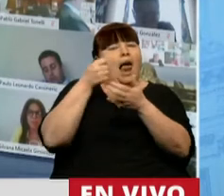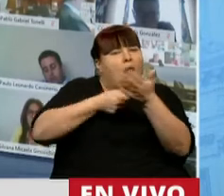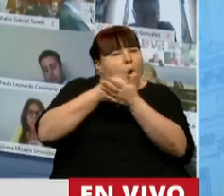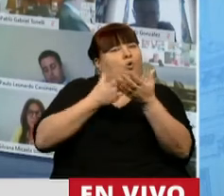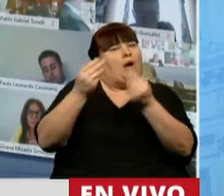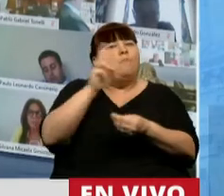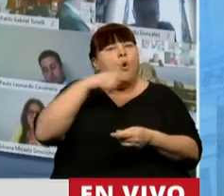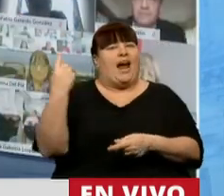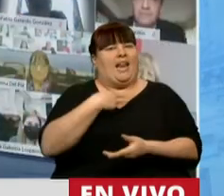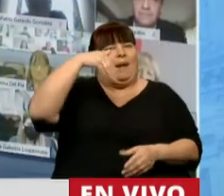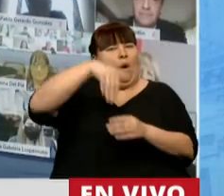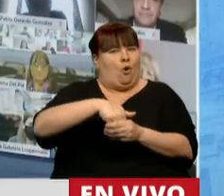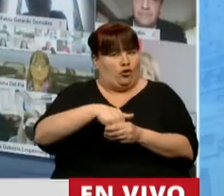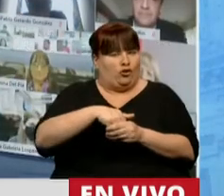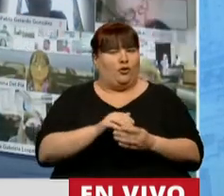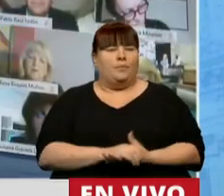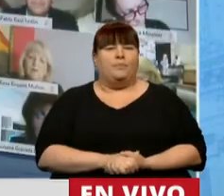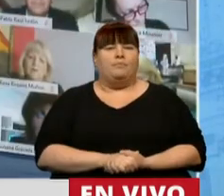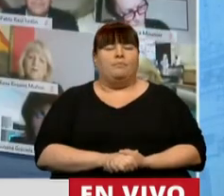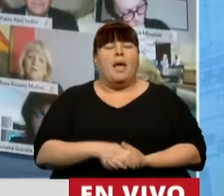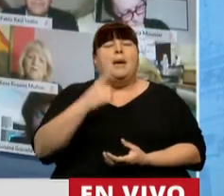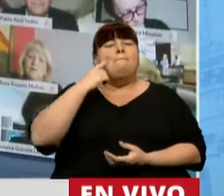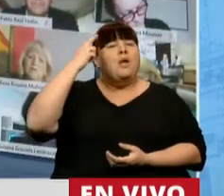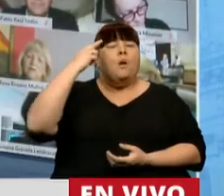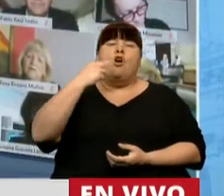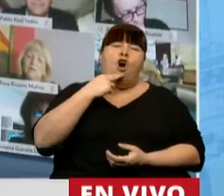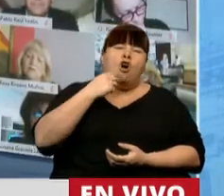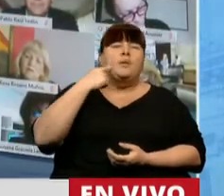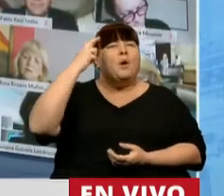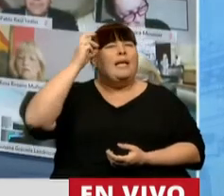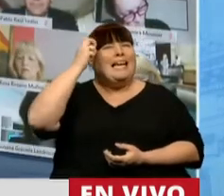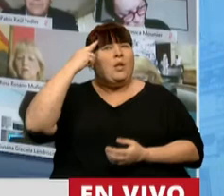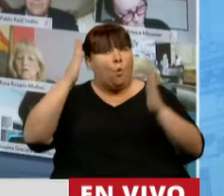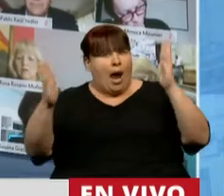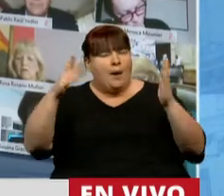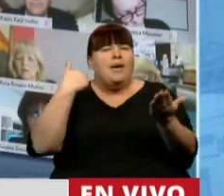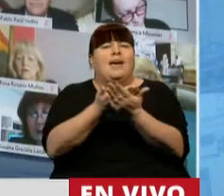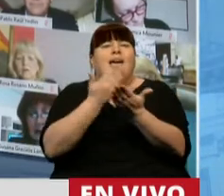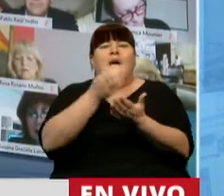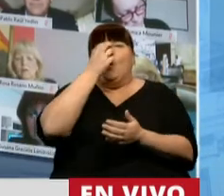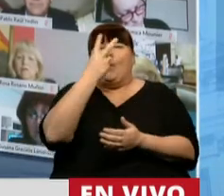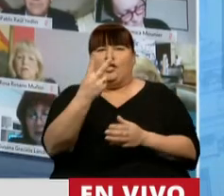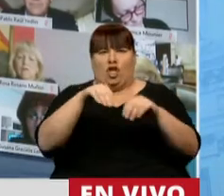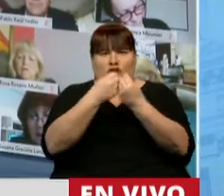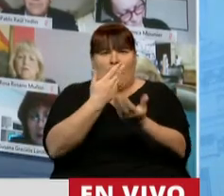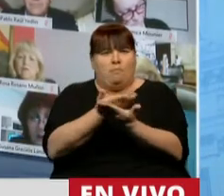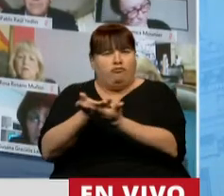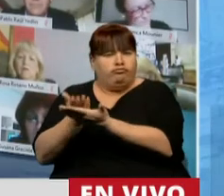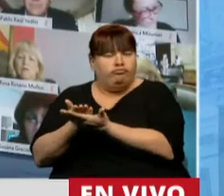que las mujeres pudiéramos decidir. Entre 1911 y 1939 se presentaron 22 proyectos.